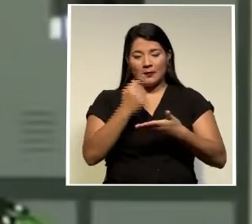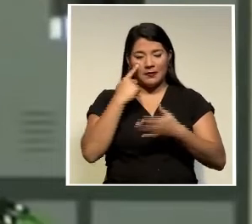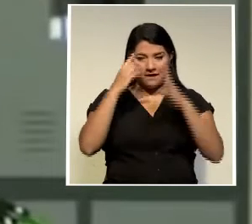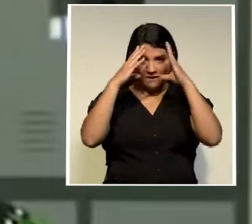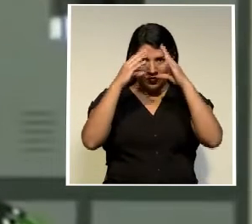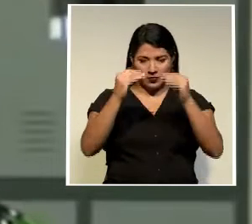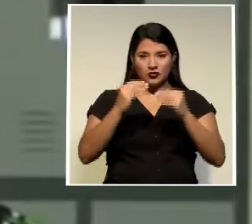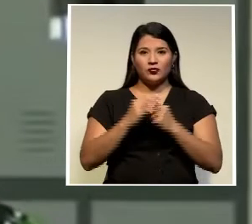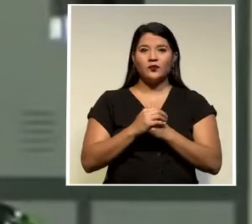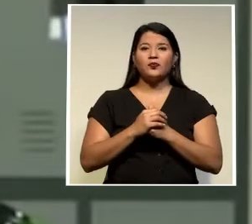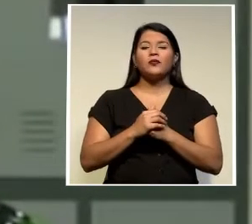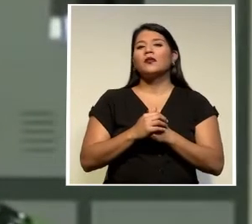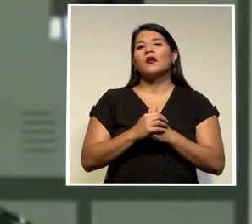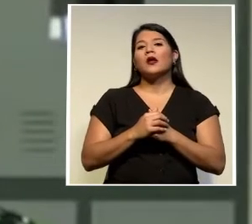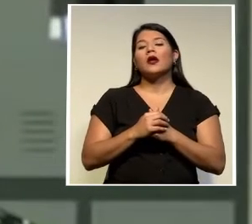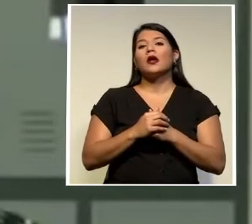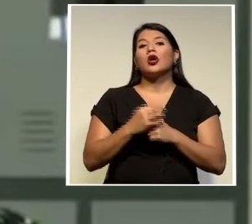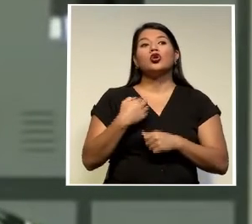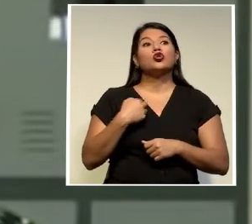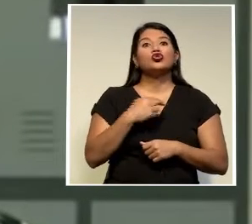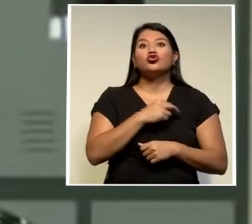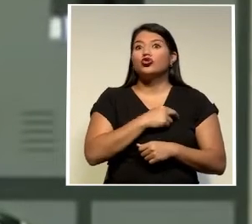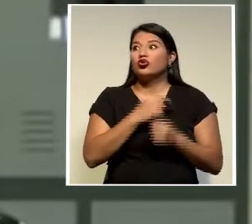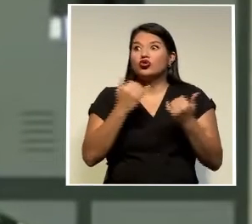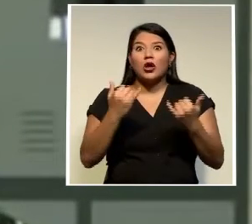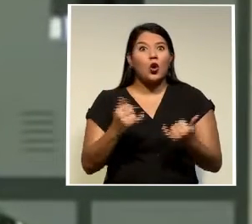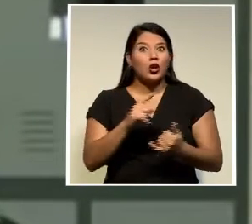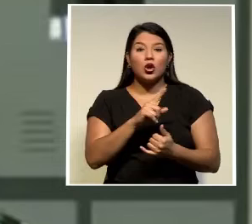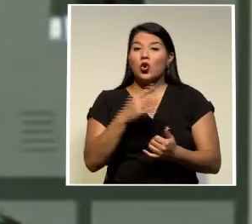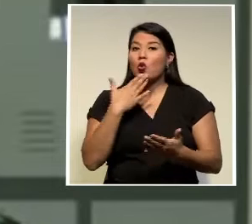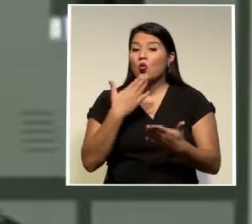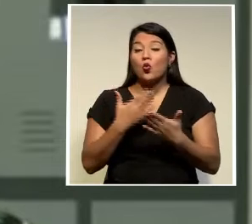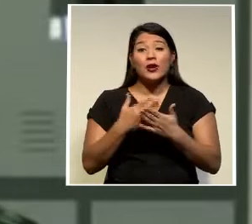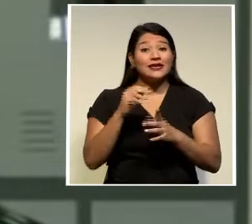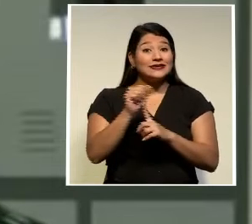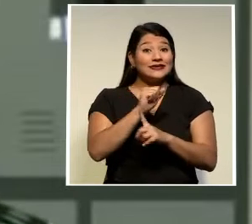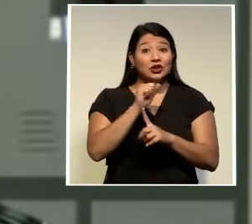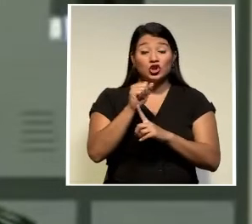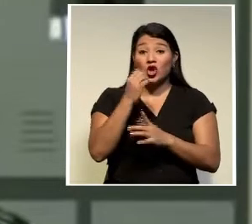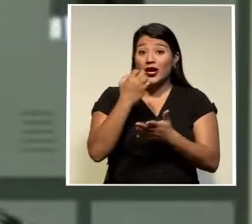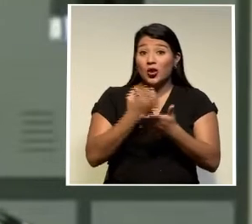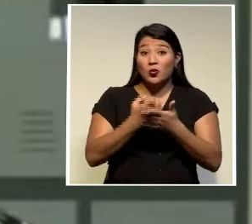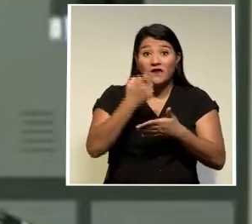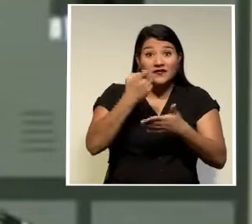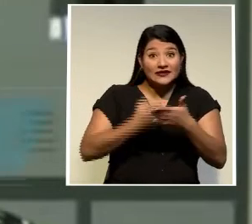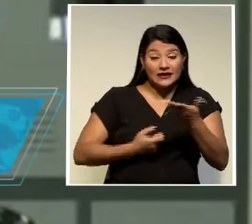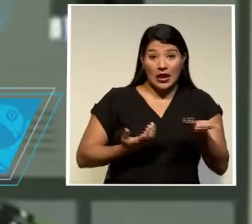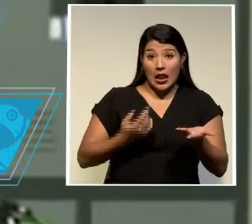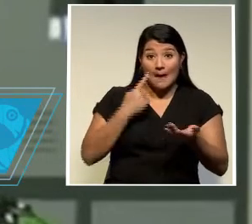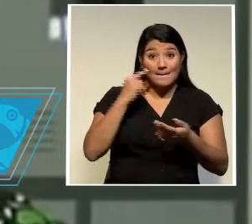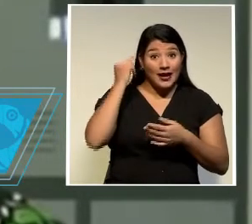un tema de gestión real porque no estamos en una buena situación económica fiscal del gobierno y del país